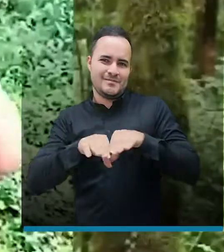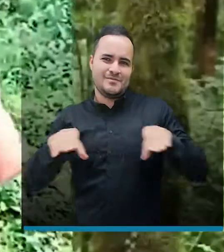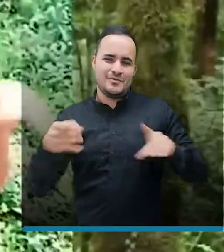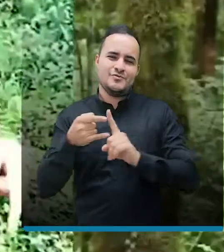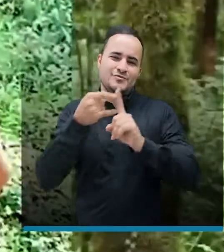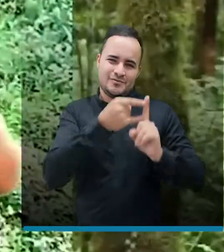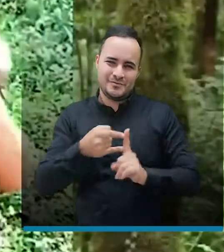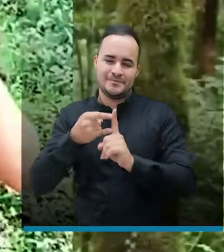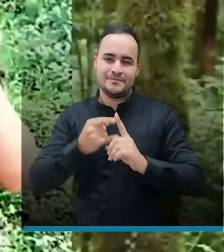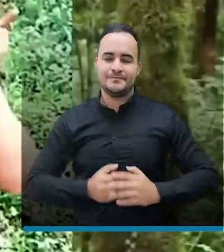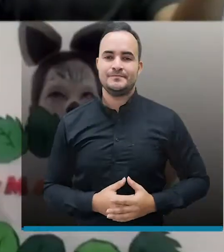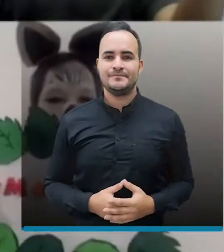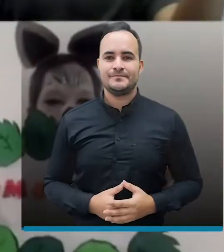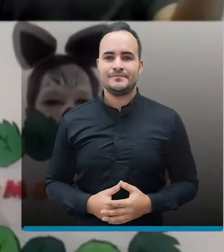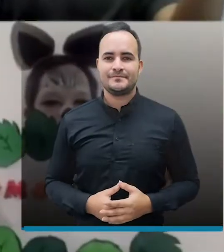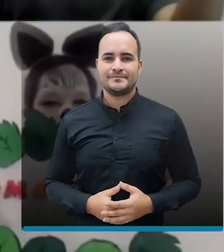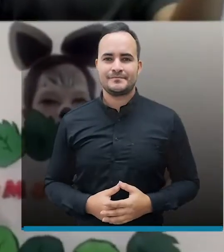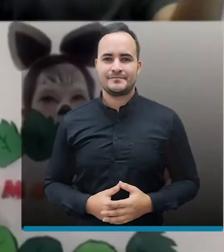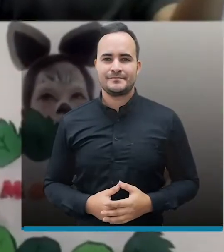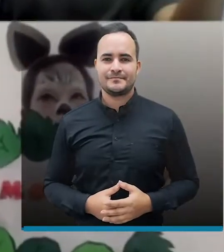la aplicación de Zoom.